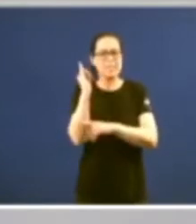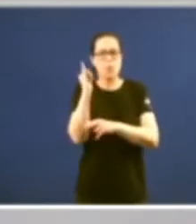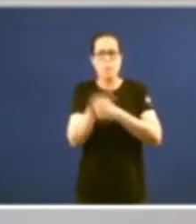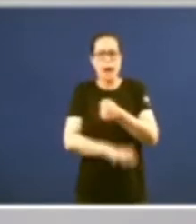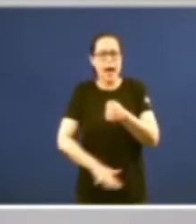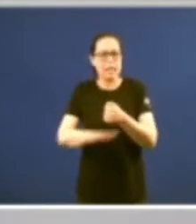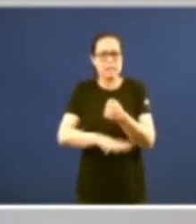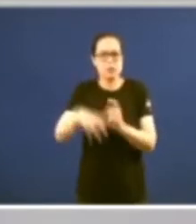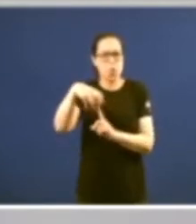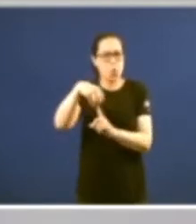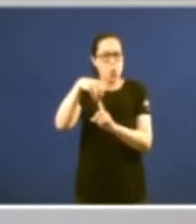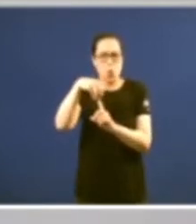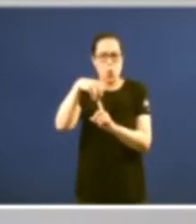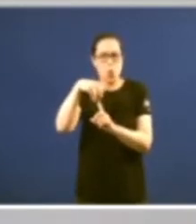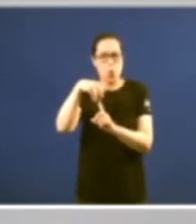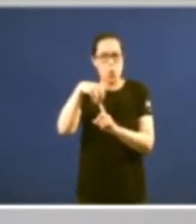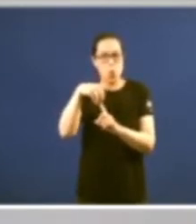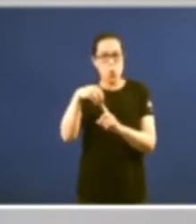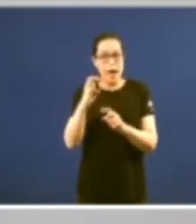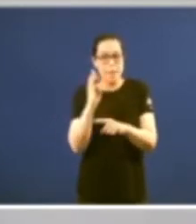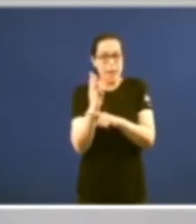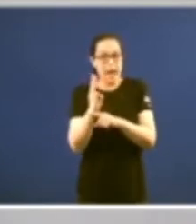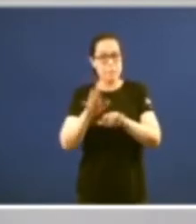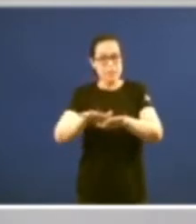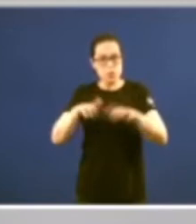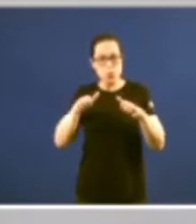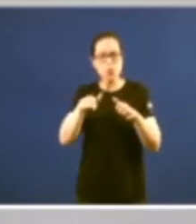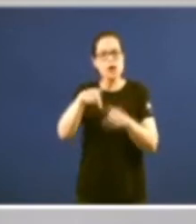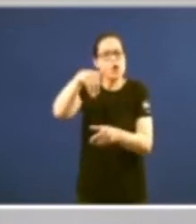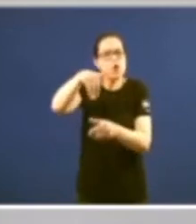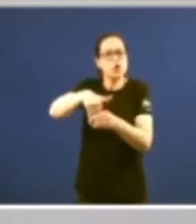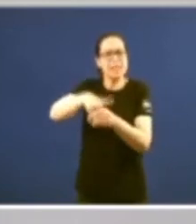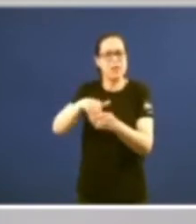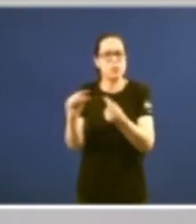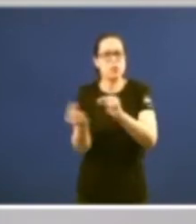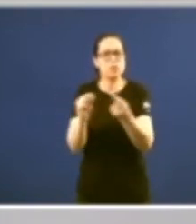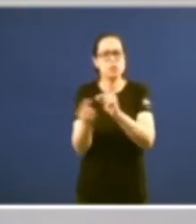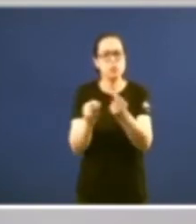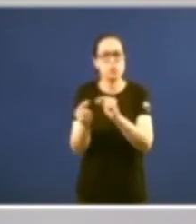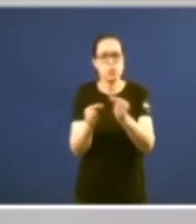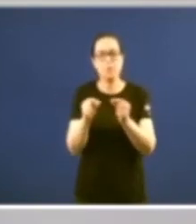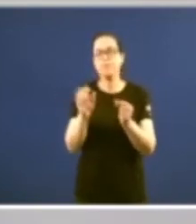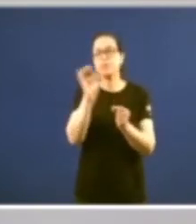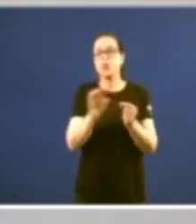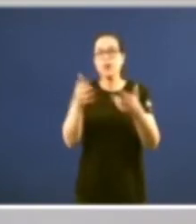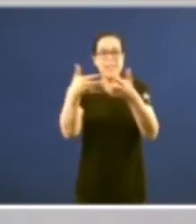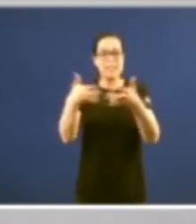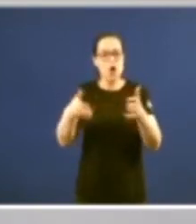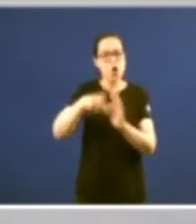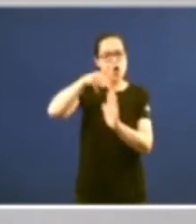básica desde la perspectiva de sus contenidos sustanciales la elaboración de los textos normativos con fuerza